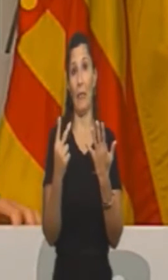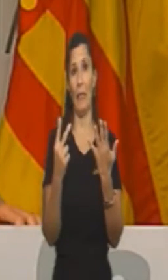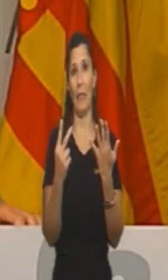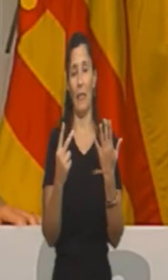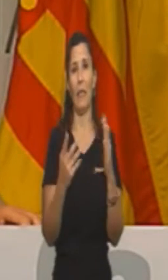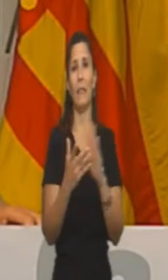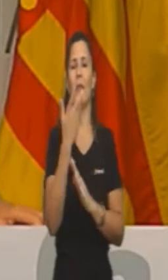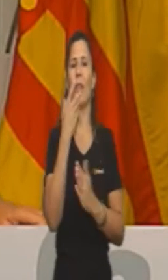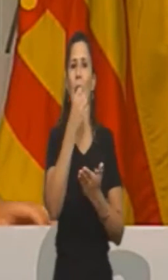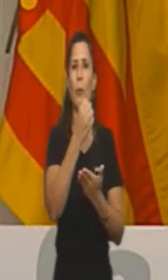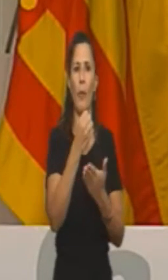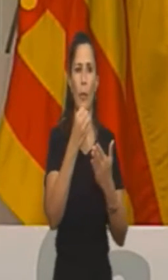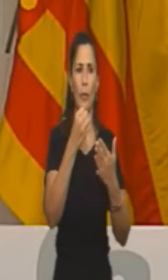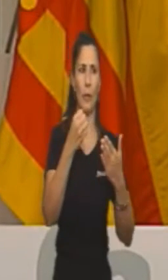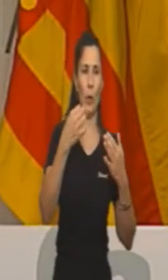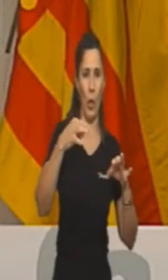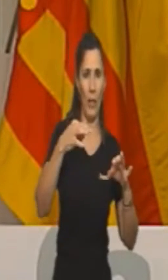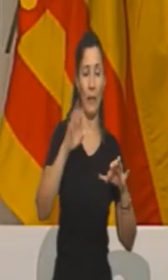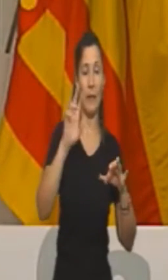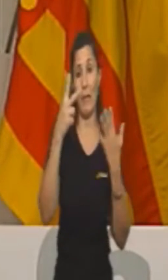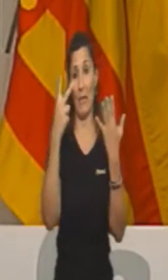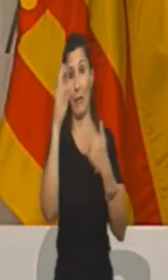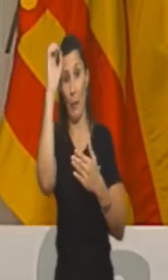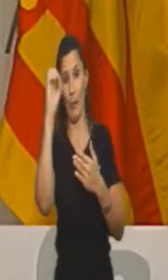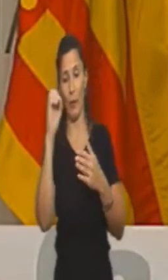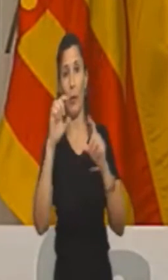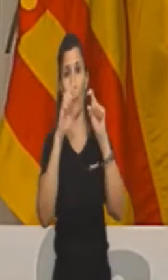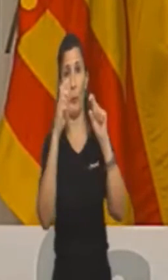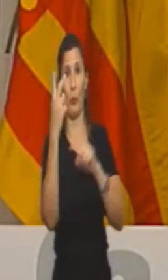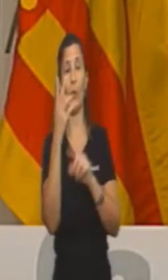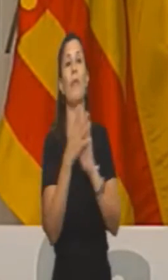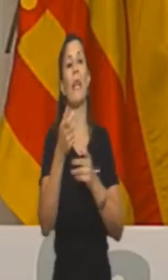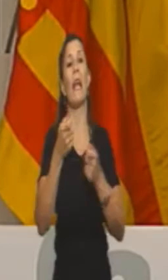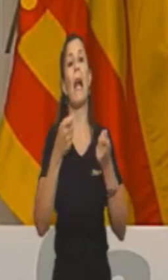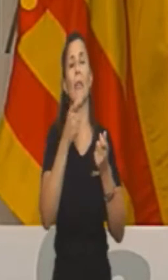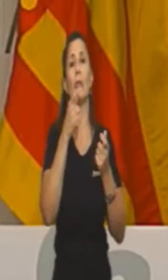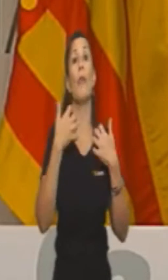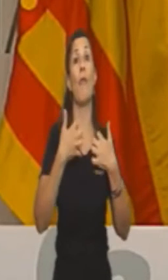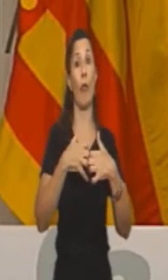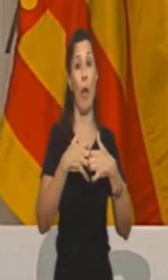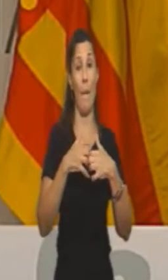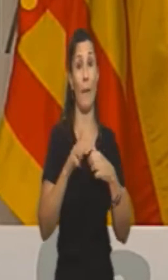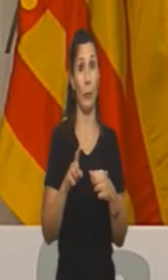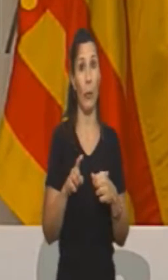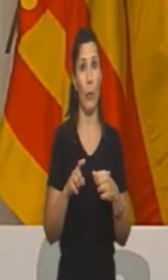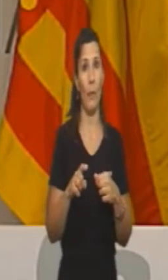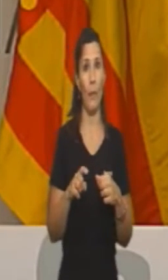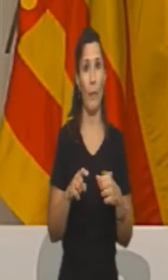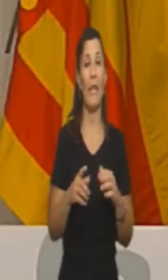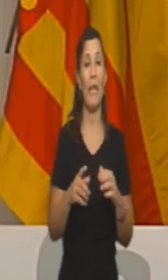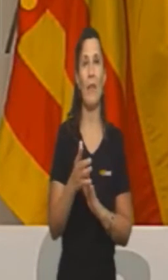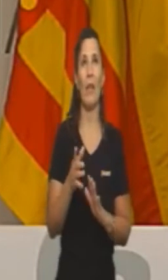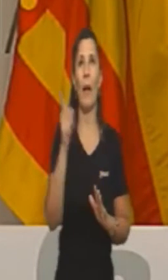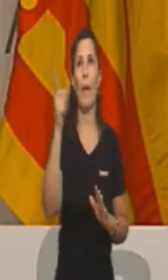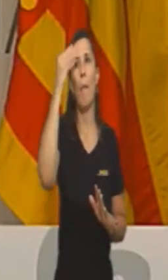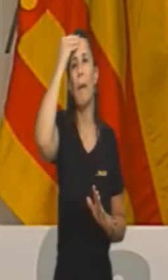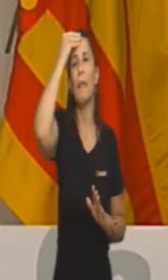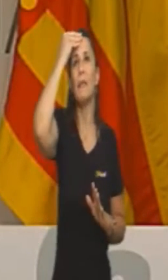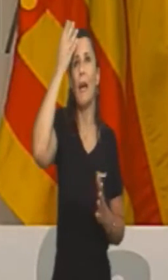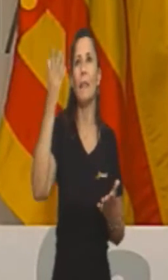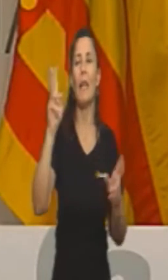subvenciones corrientes y de capital, y del 7% del capítulo 2, que son gastos de funcionamiento. No estamos hablando